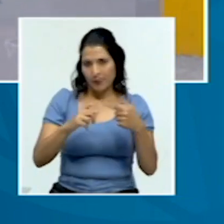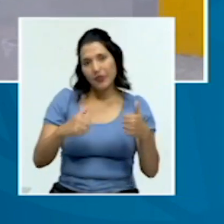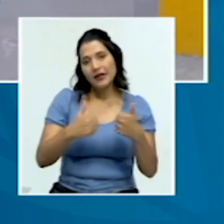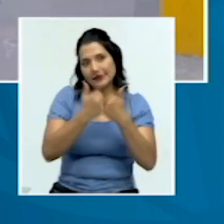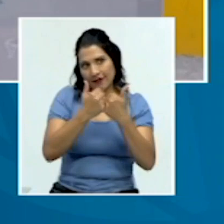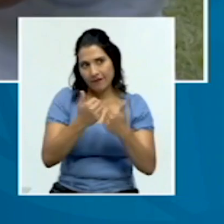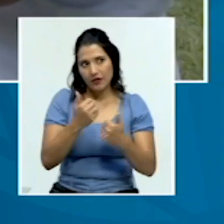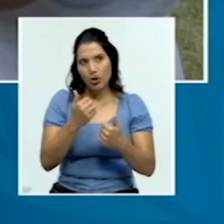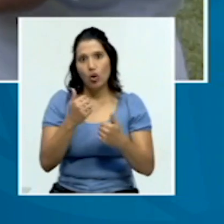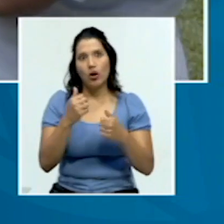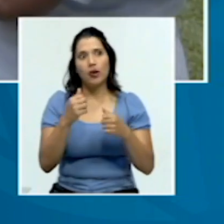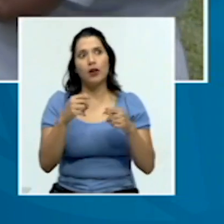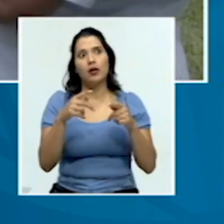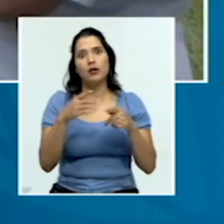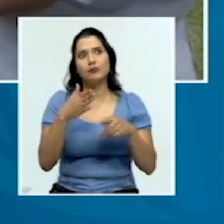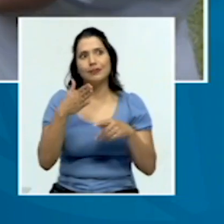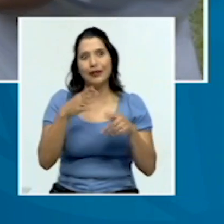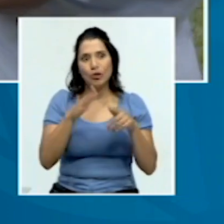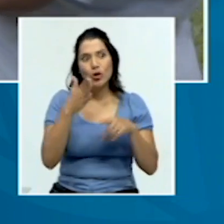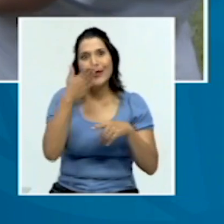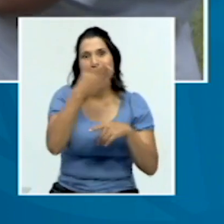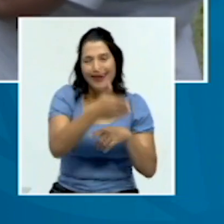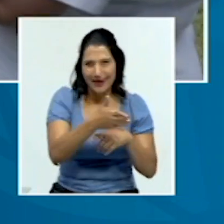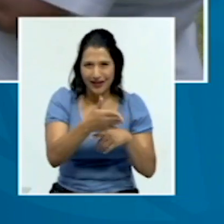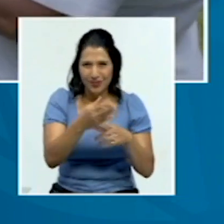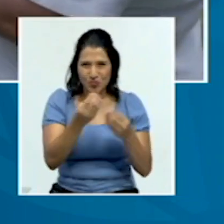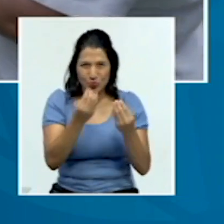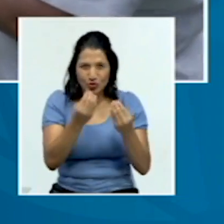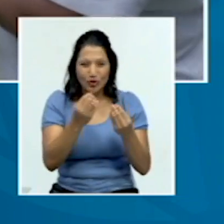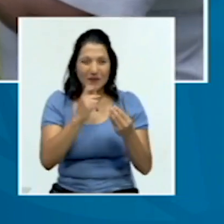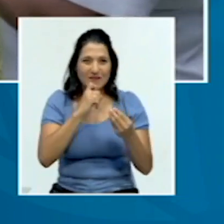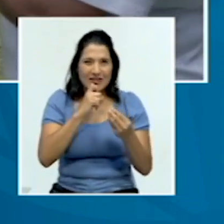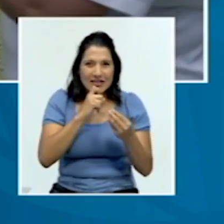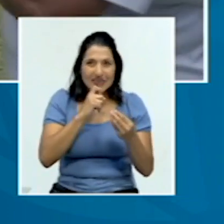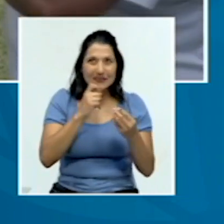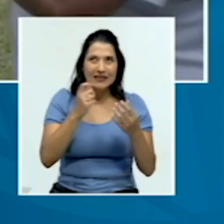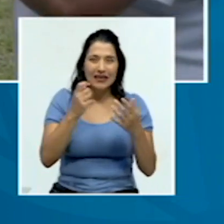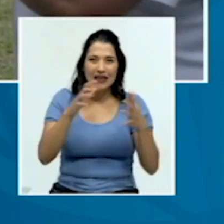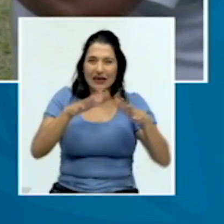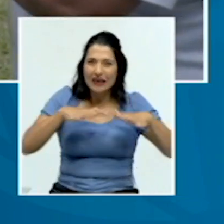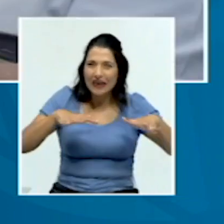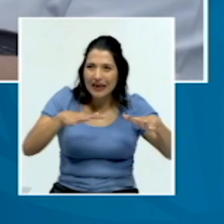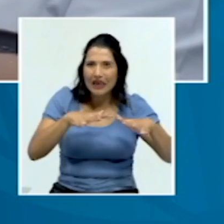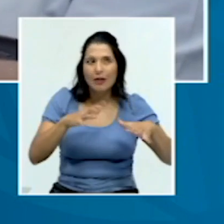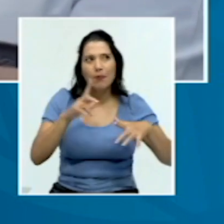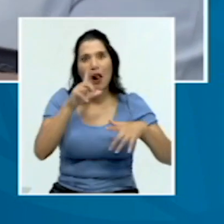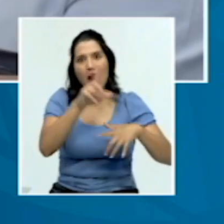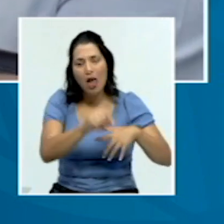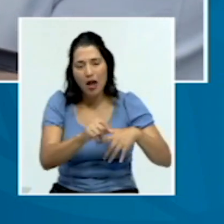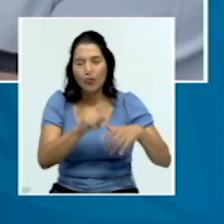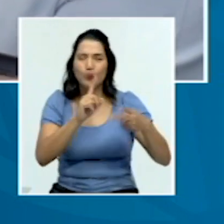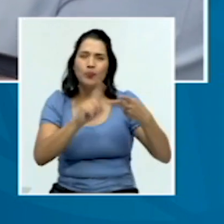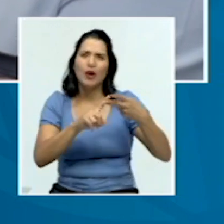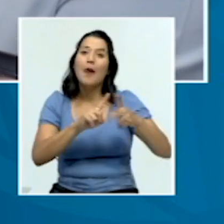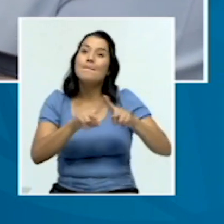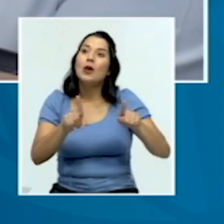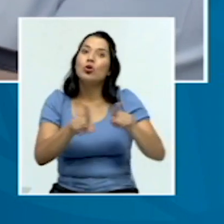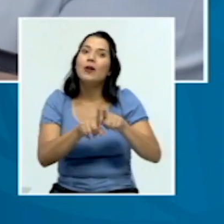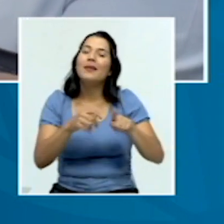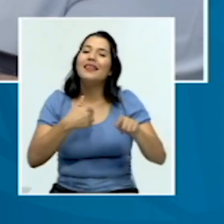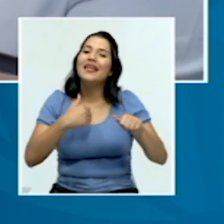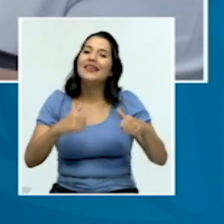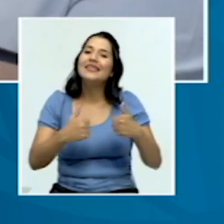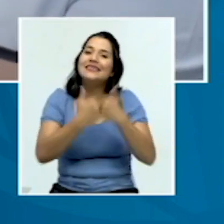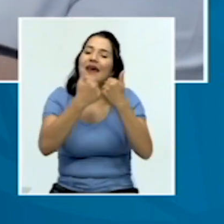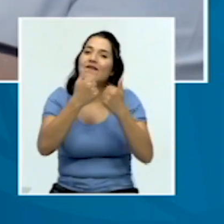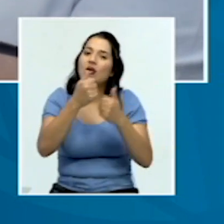terreno y del clima, tiene un desafío fundamental que es el desafío cultural para acercarse